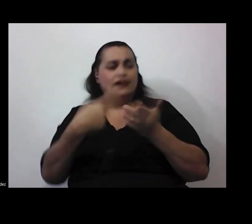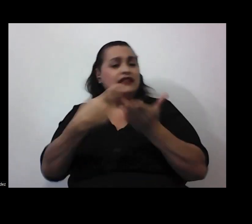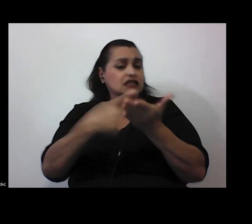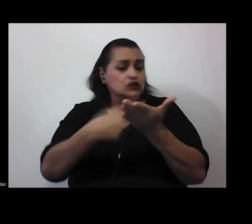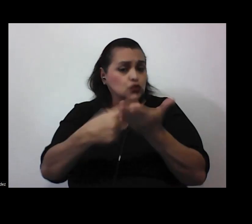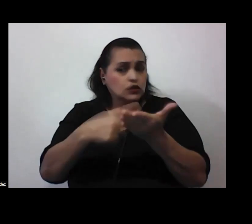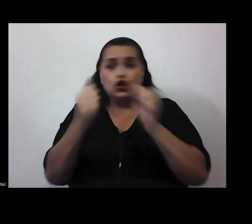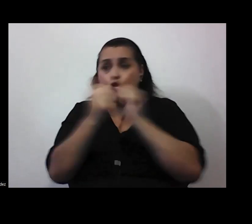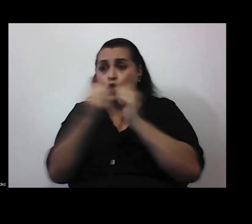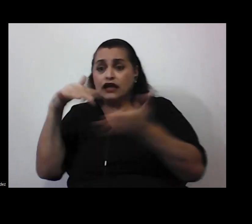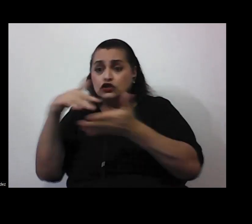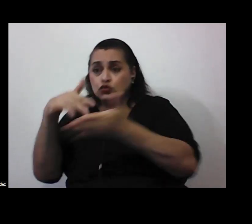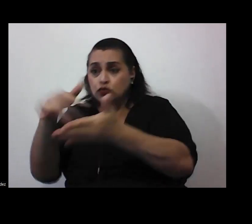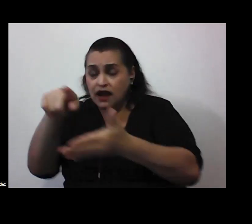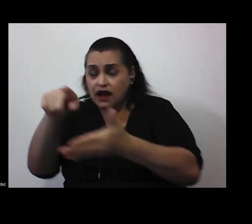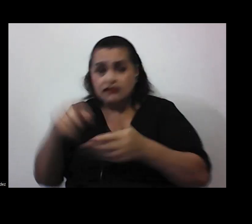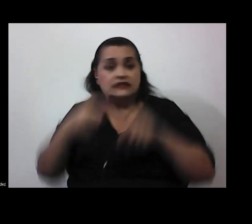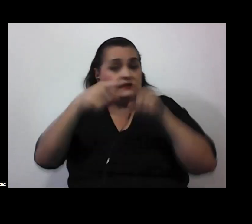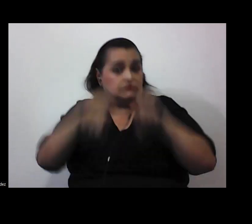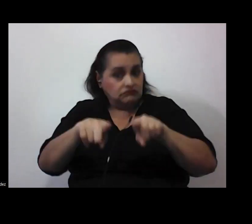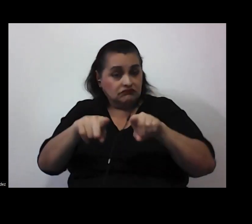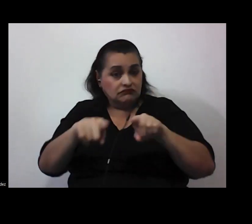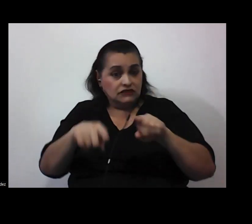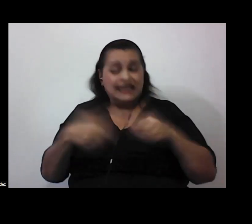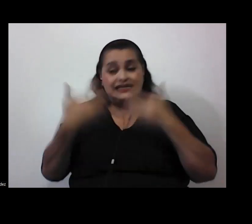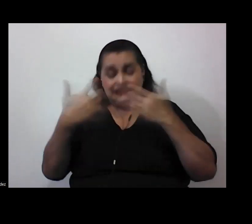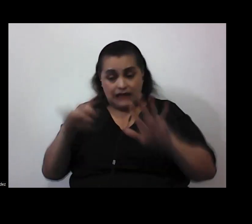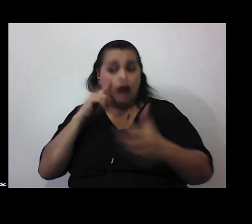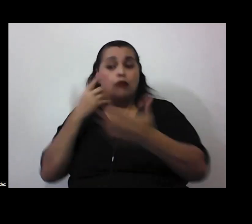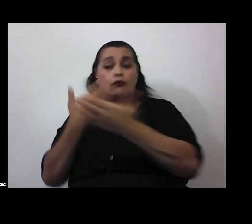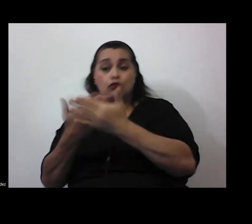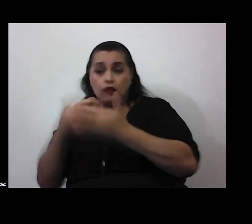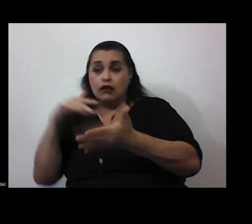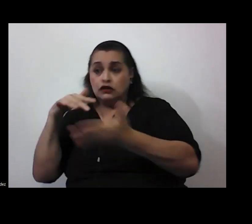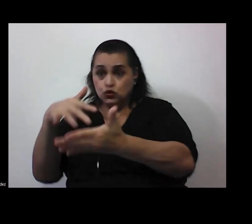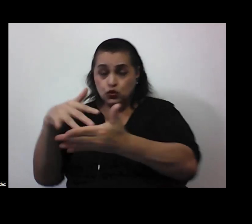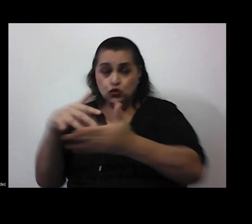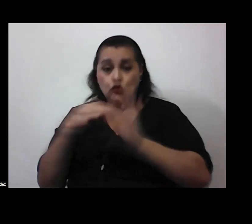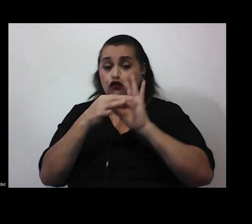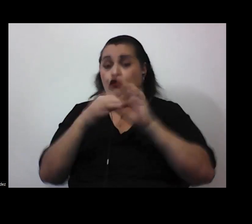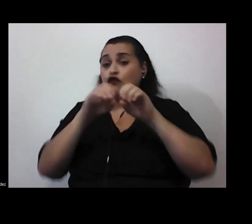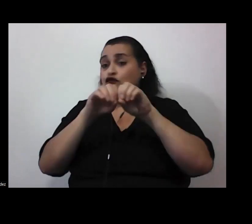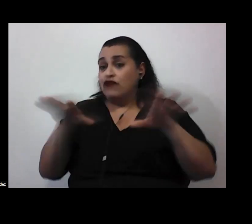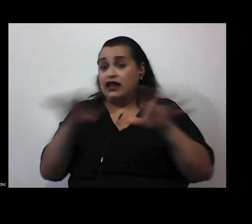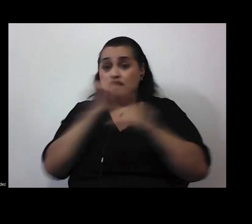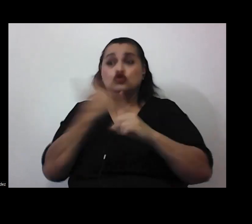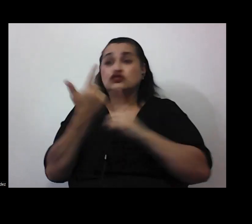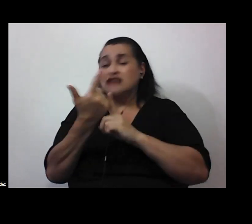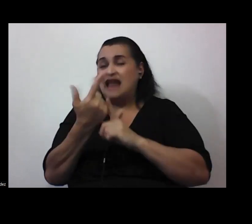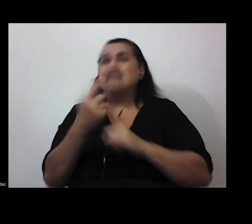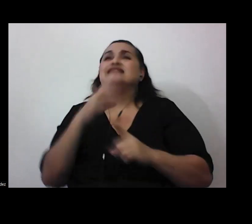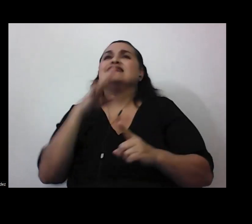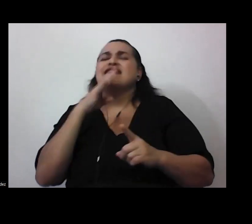estudiantes el hecho que está documentado y que está estudiado de que las redes sociales tienden a polarizarnos